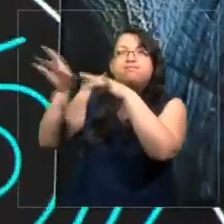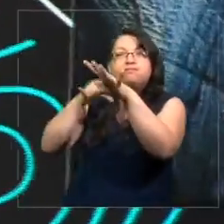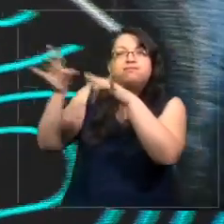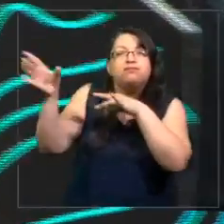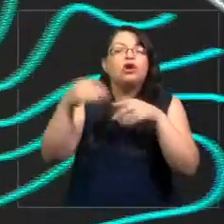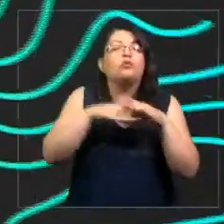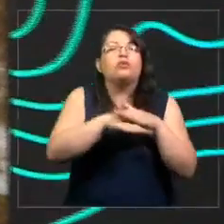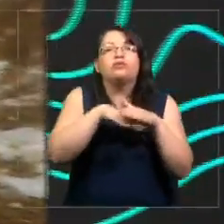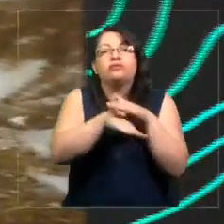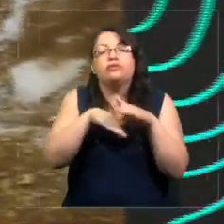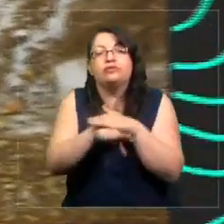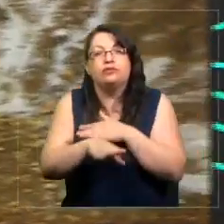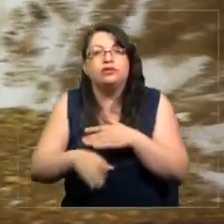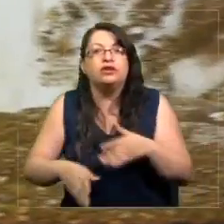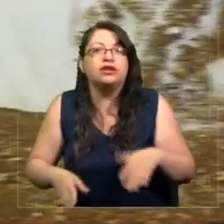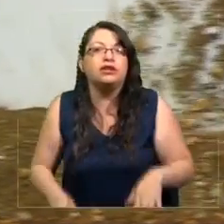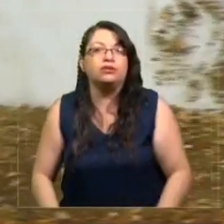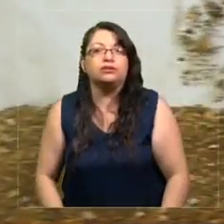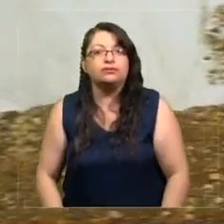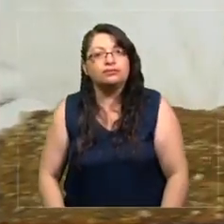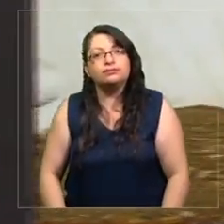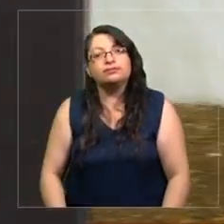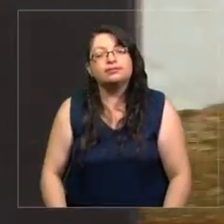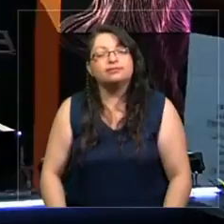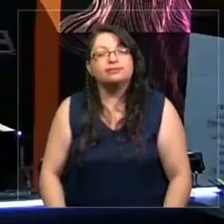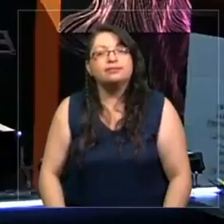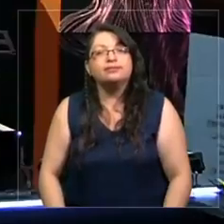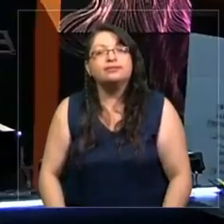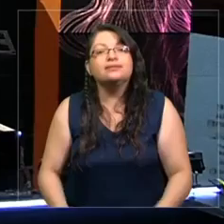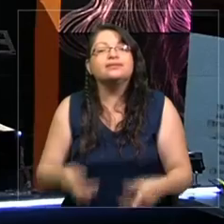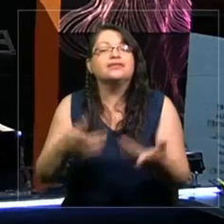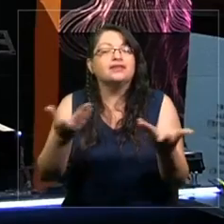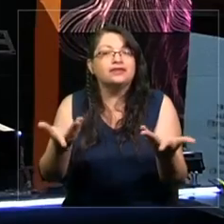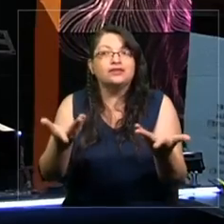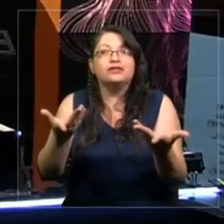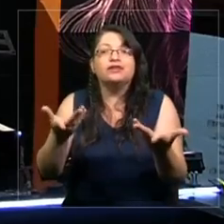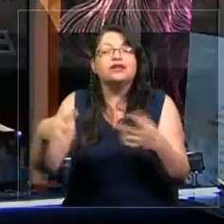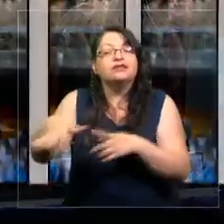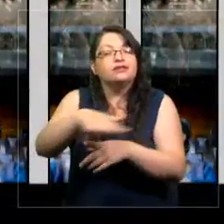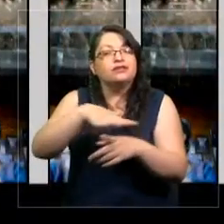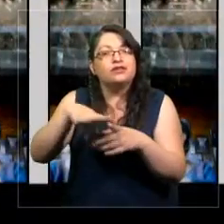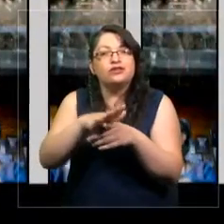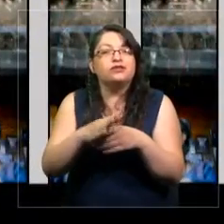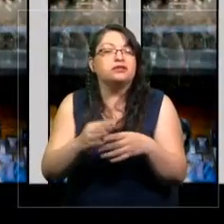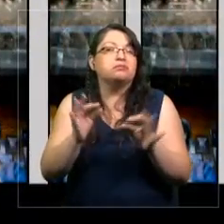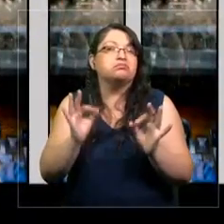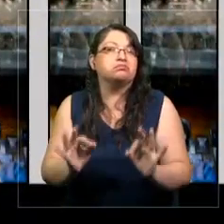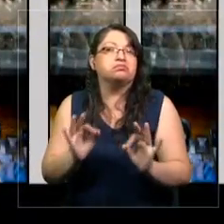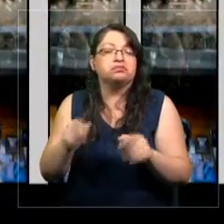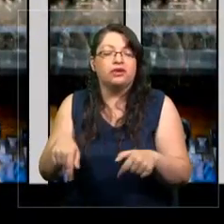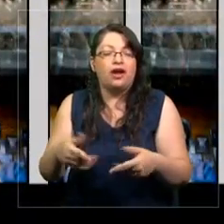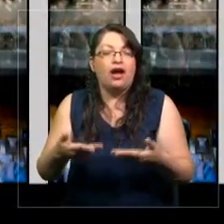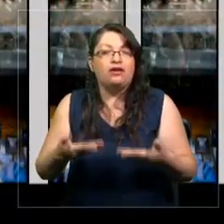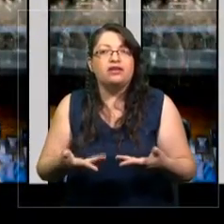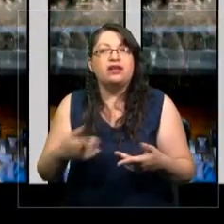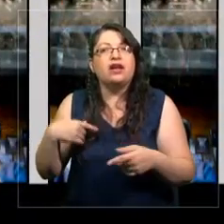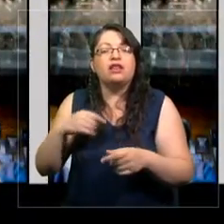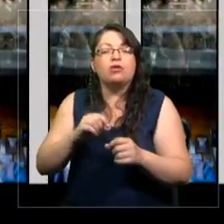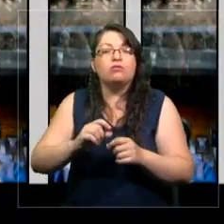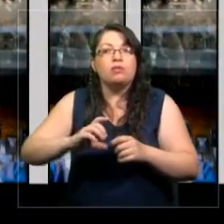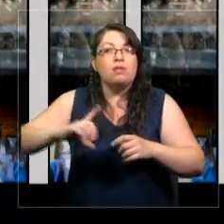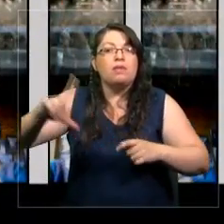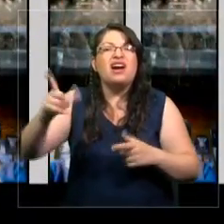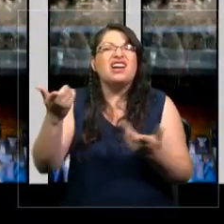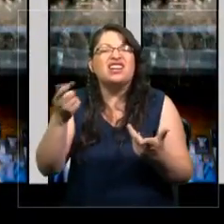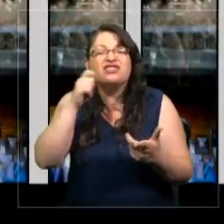Y esto en un contexto que es propio de la modernidad, pero que uno podría decir que se ha agudizado con los años, que es un contexto de